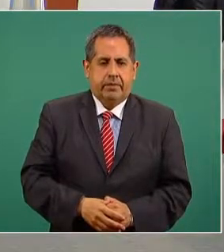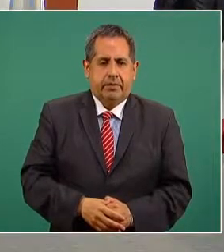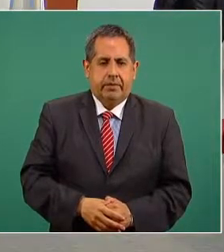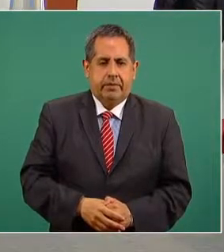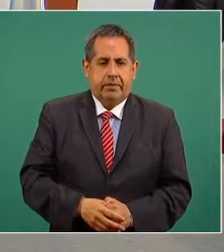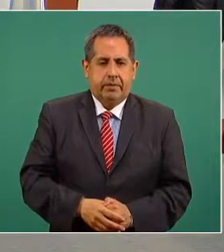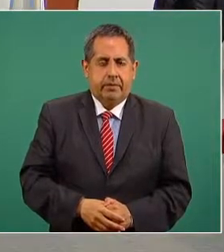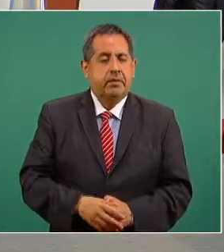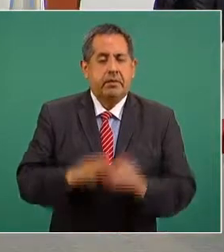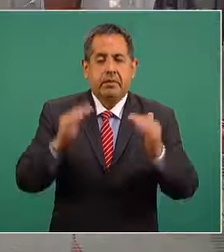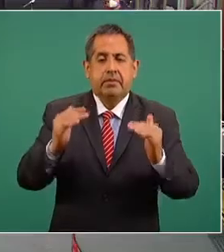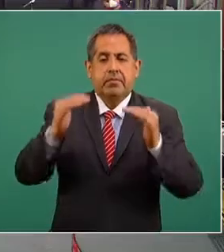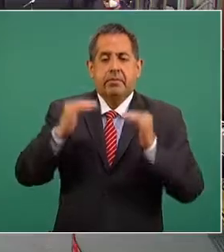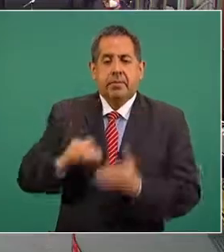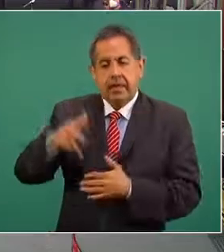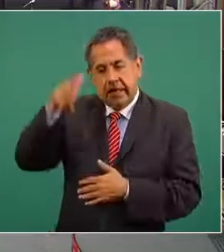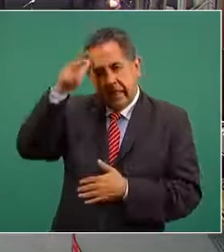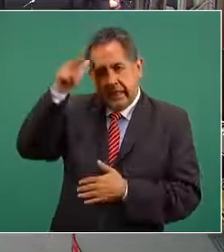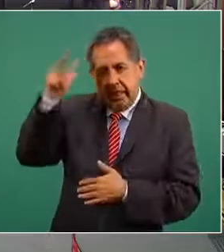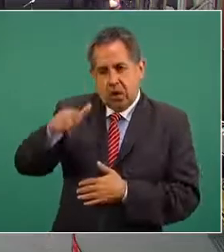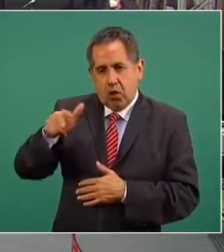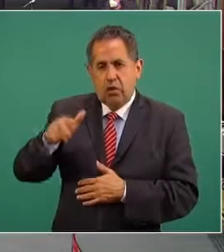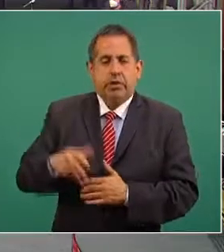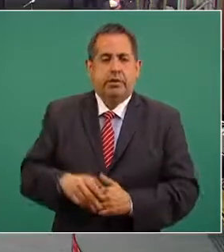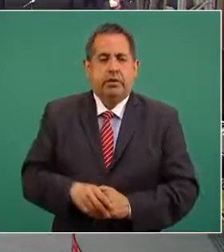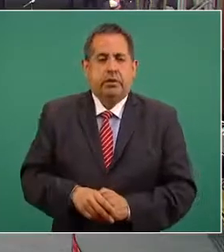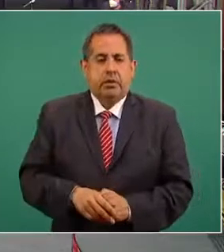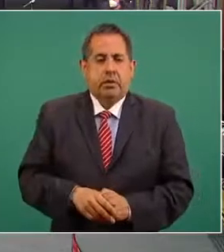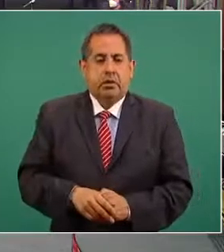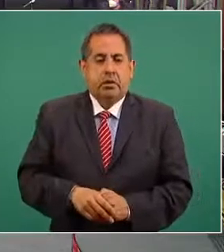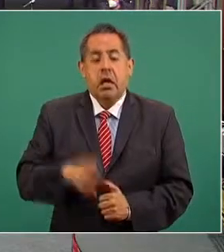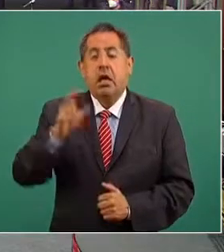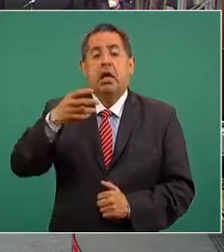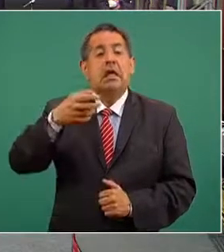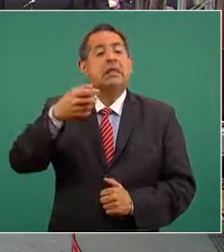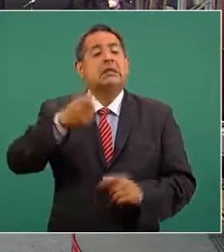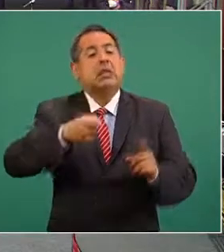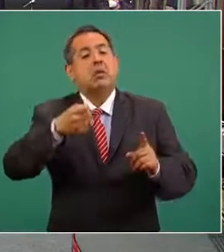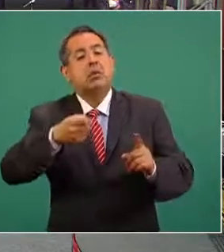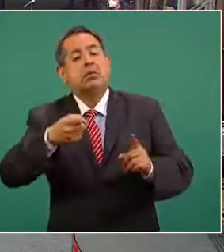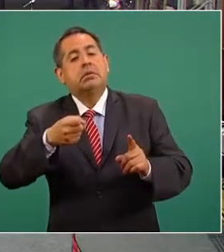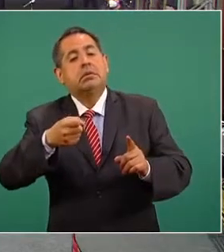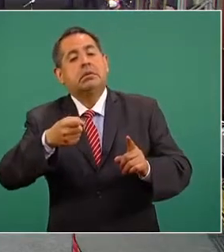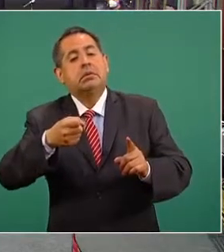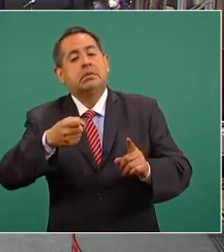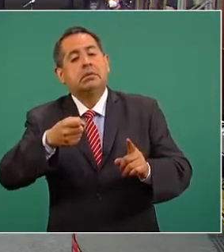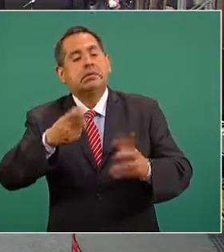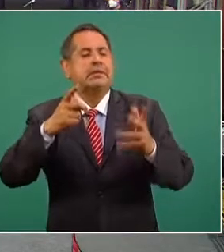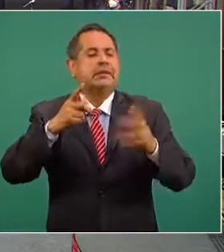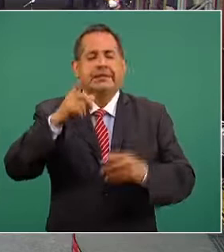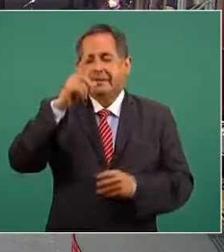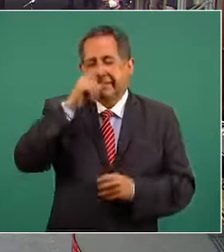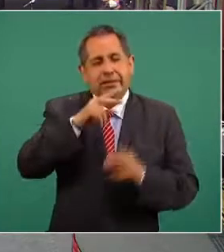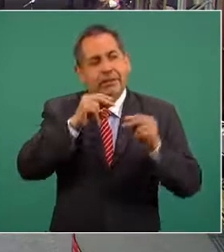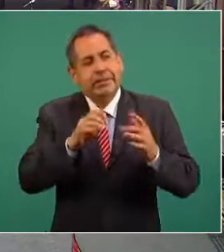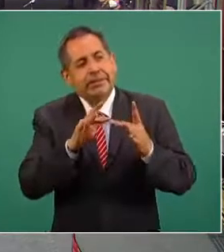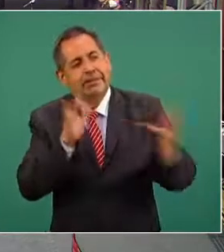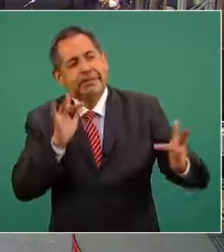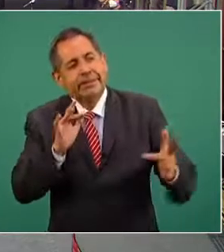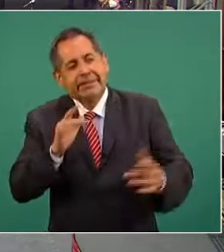vamos a Hidalgo a un saludo aunque ya no esté